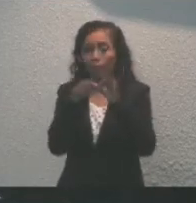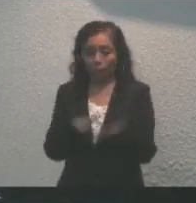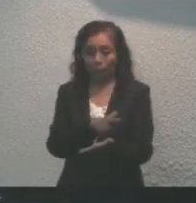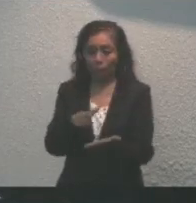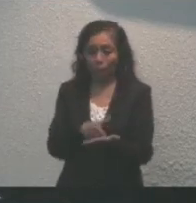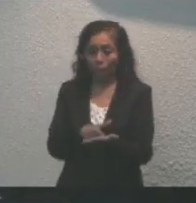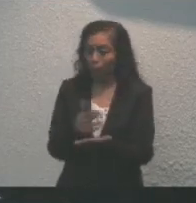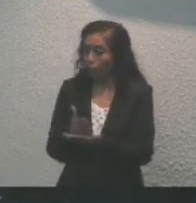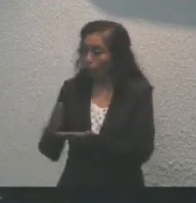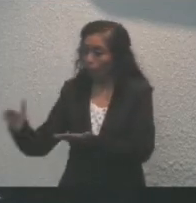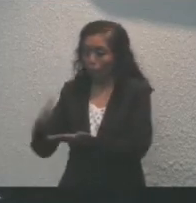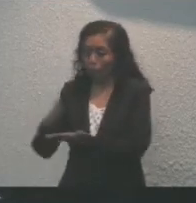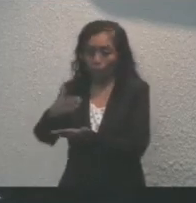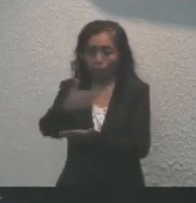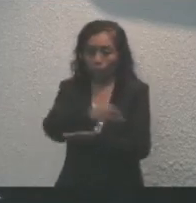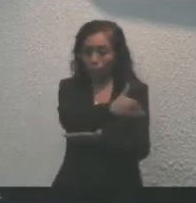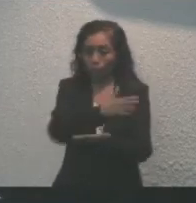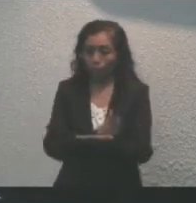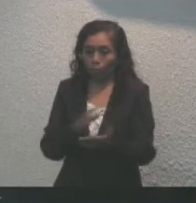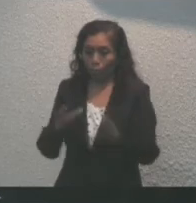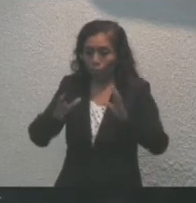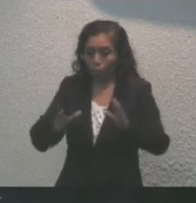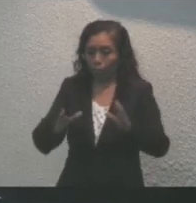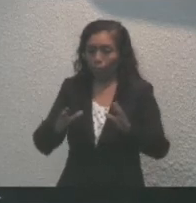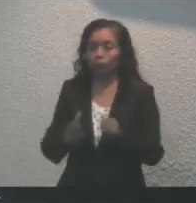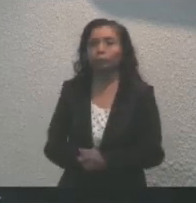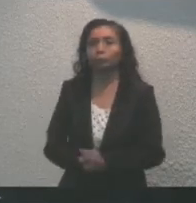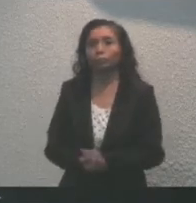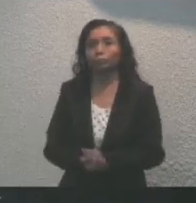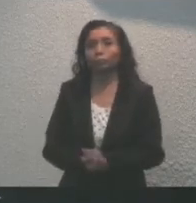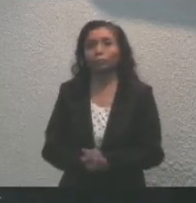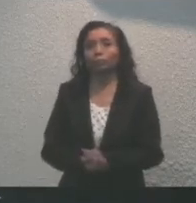desplazando a otros centros ceremoniales de gran relevancia.